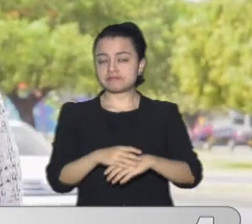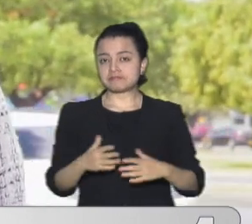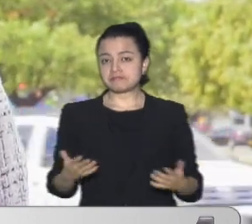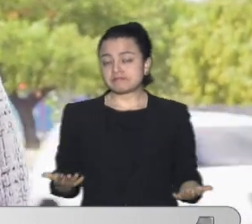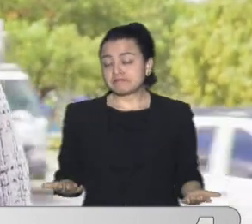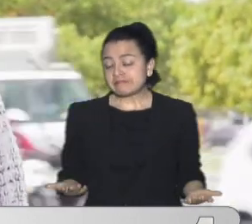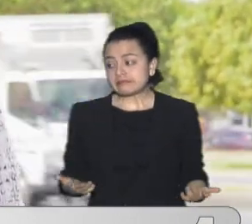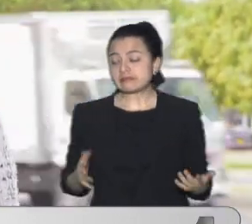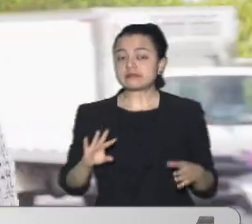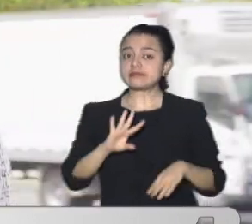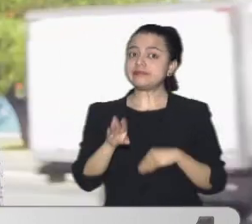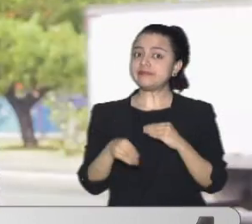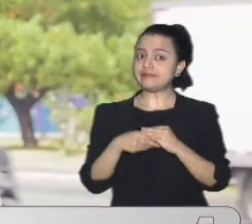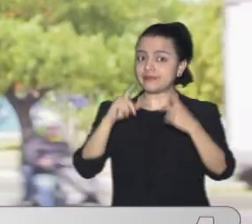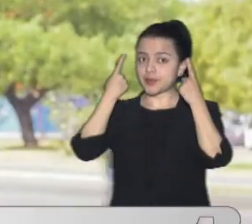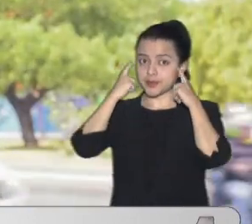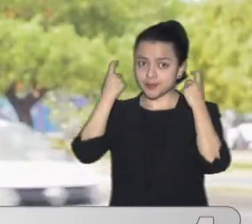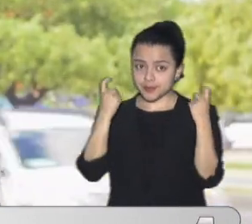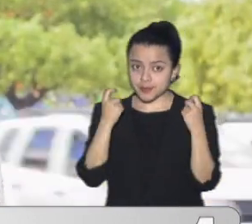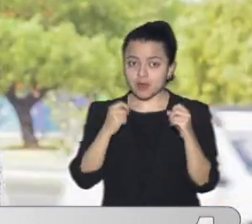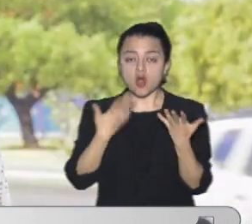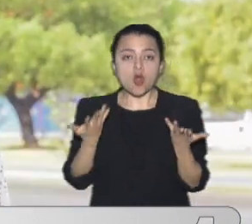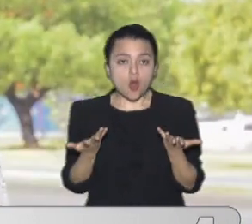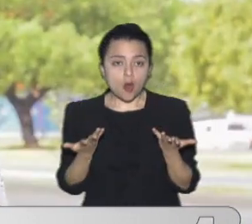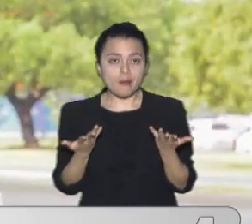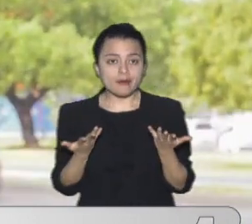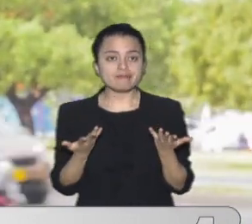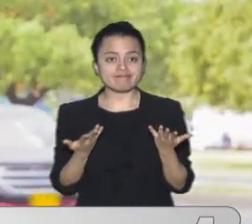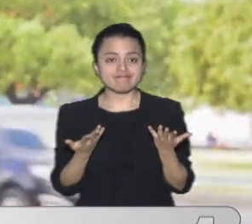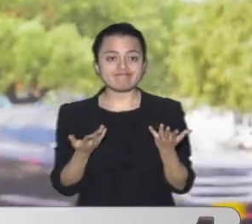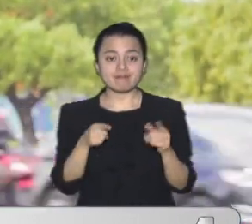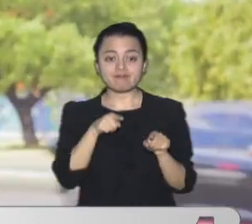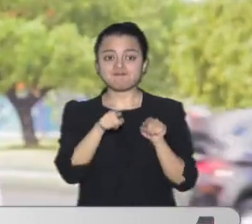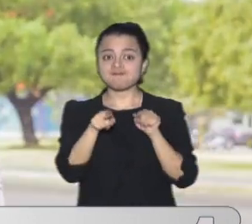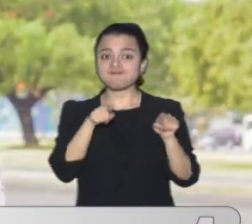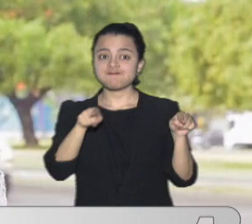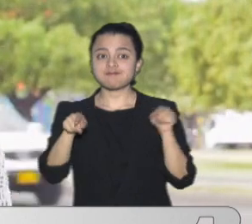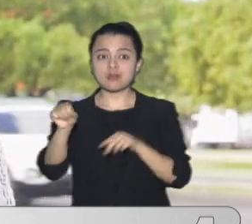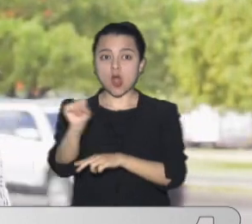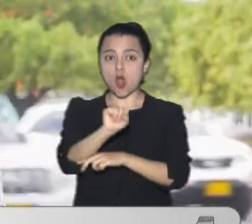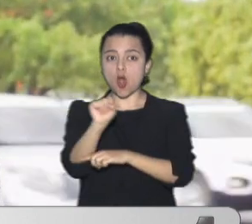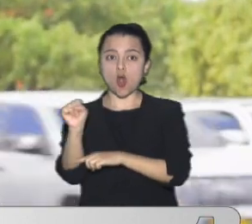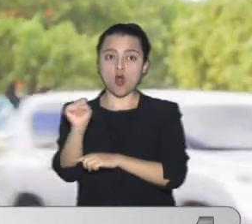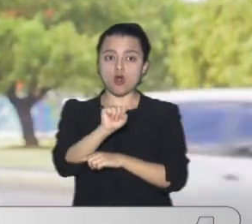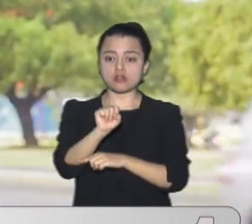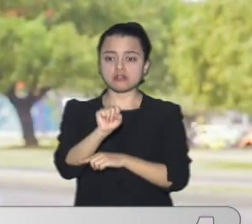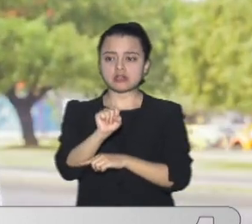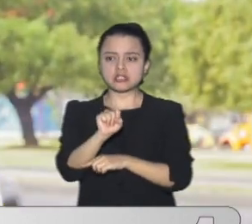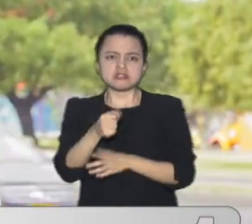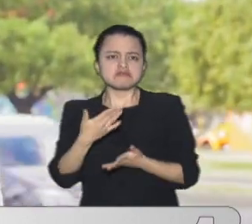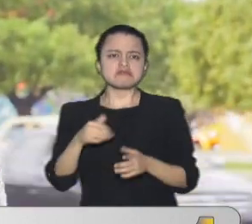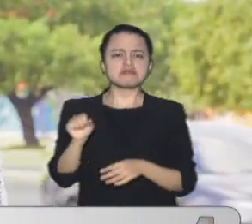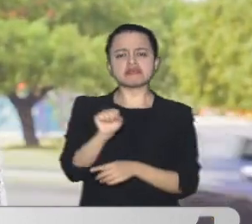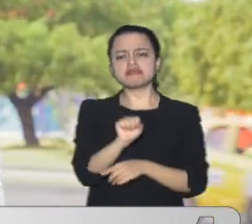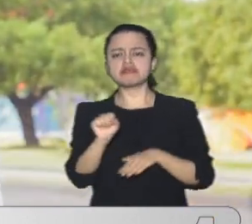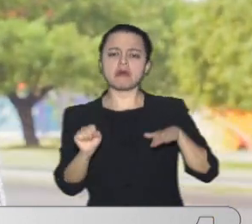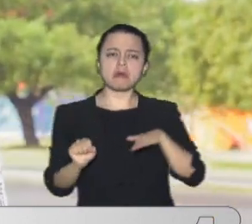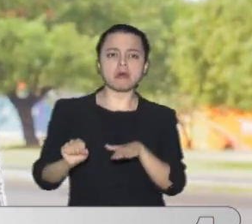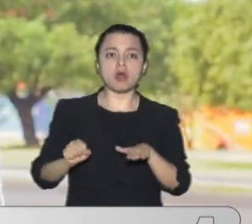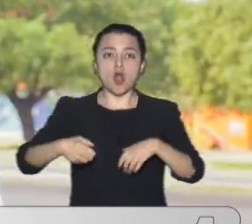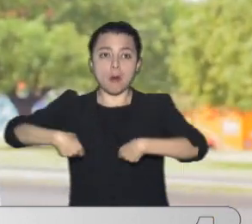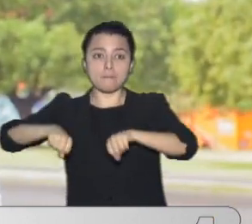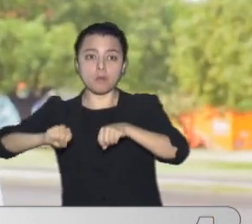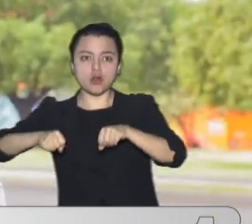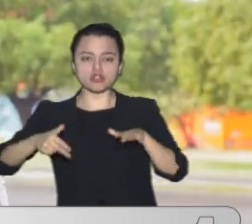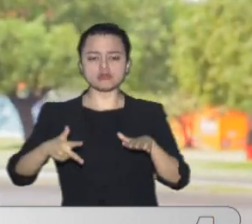También preocupa El número de casos Que se han registrado En la capital del país De conductores De vehículos Que arrollan A motociclistas Y ciclistas Y